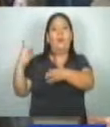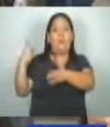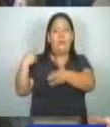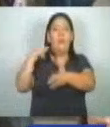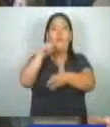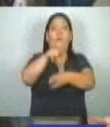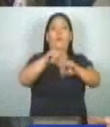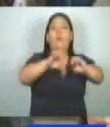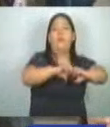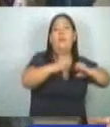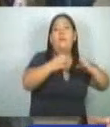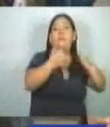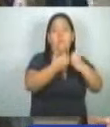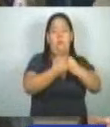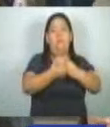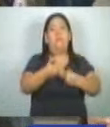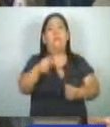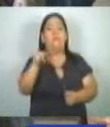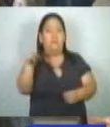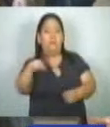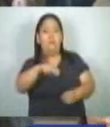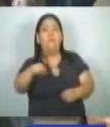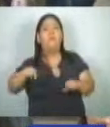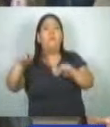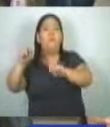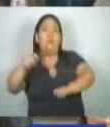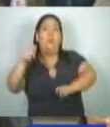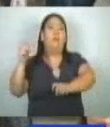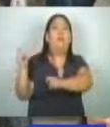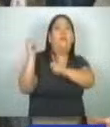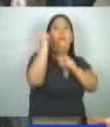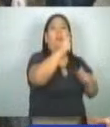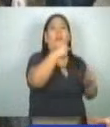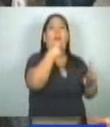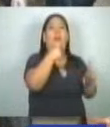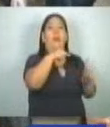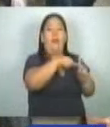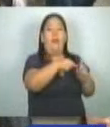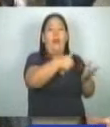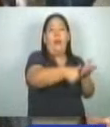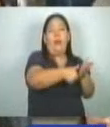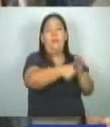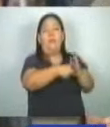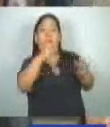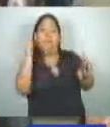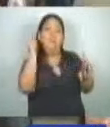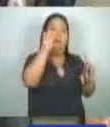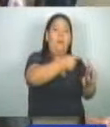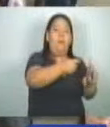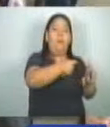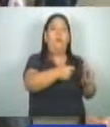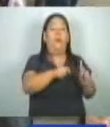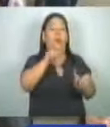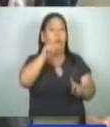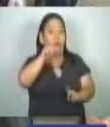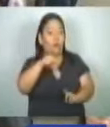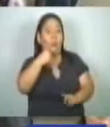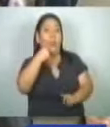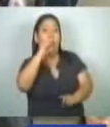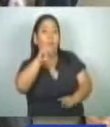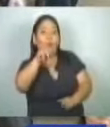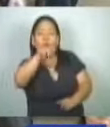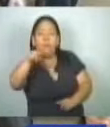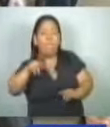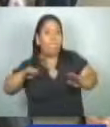sus equipos, muy bien se puede demandar al funcionario público que no cumpla con esto. Les insto que todo el mundo